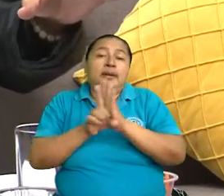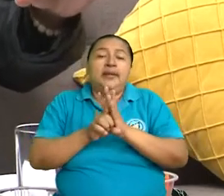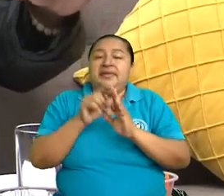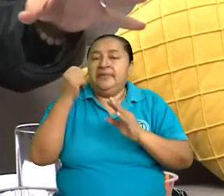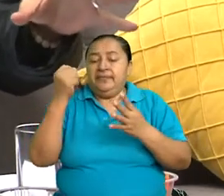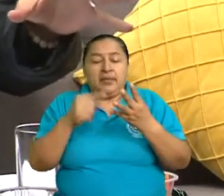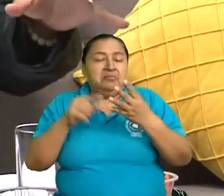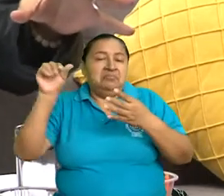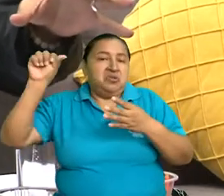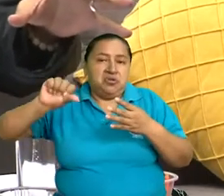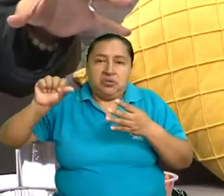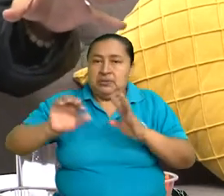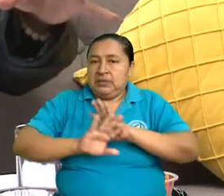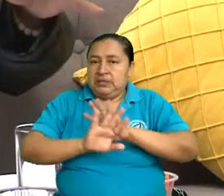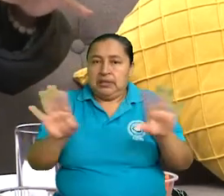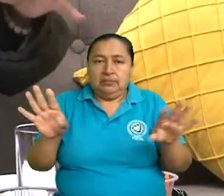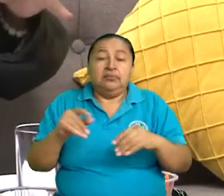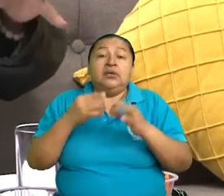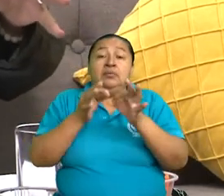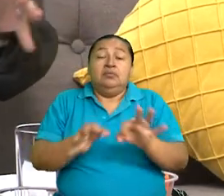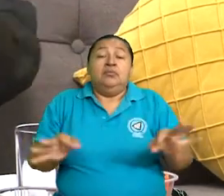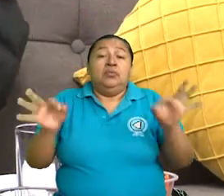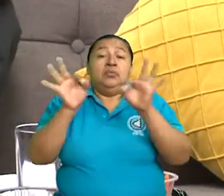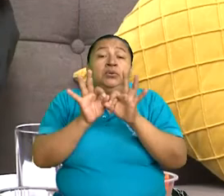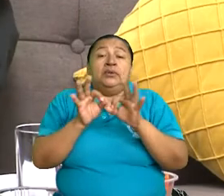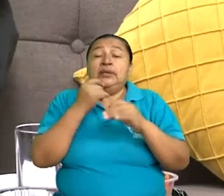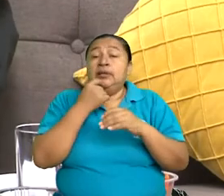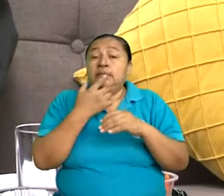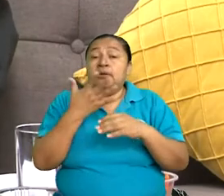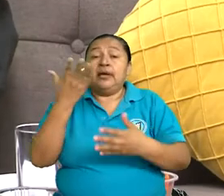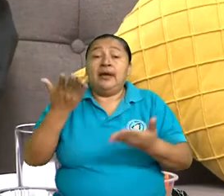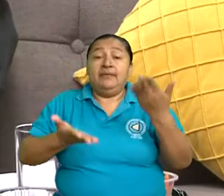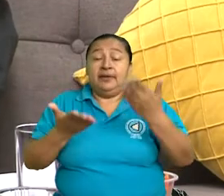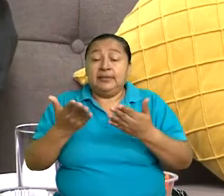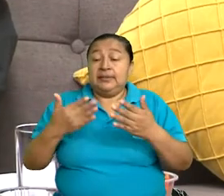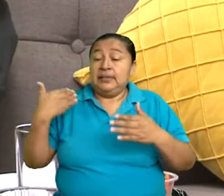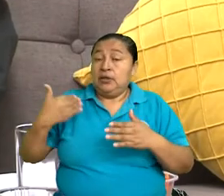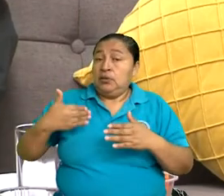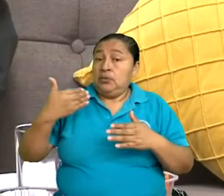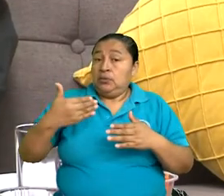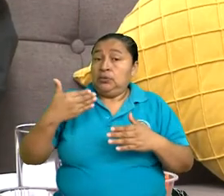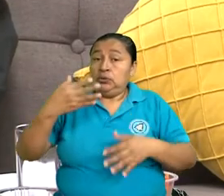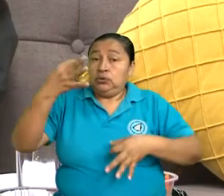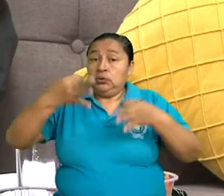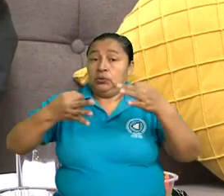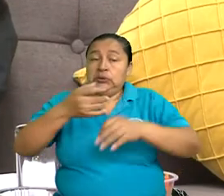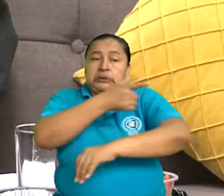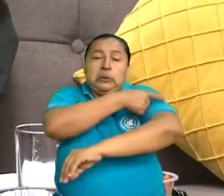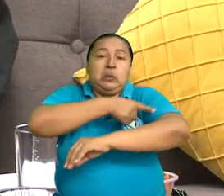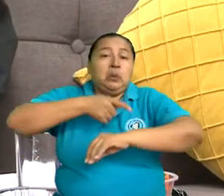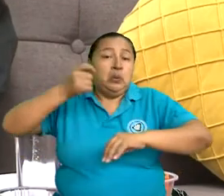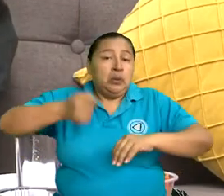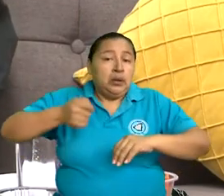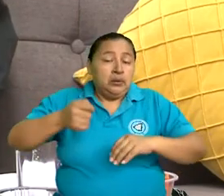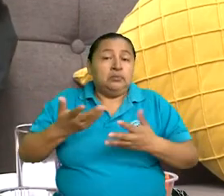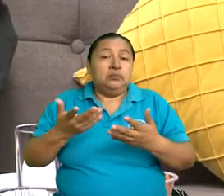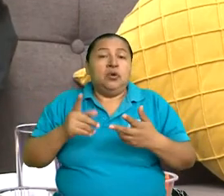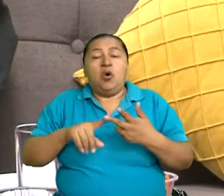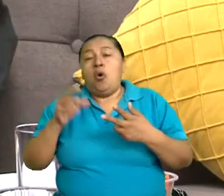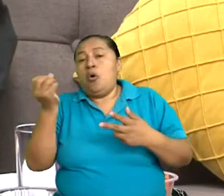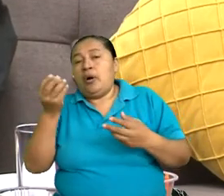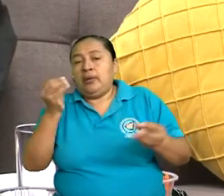vigentes. Eso es muy importante, porque muchas veces en los procesos judiciales, muchas veces en los procesos